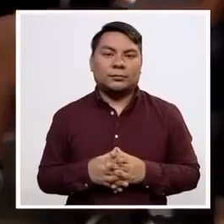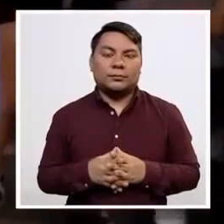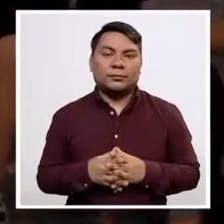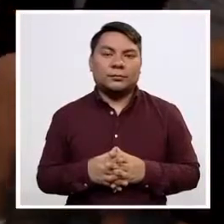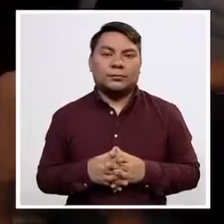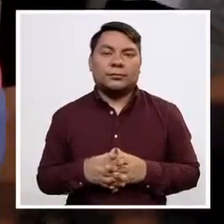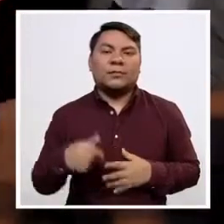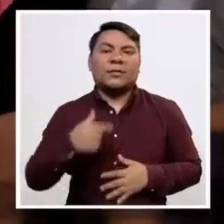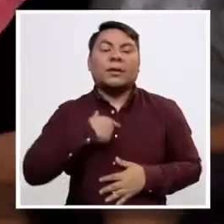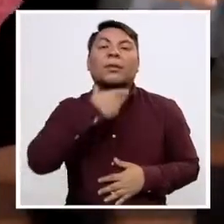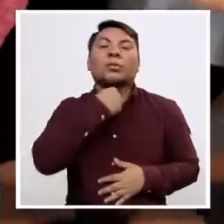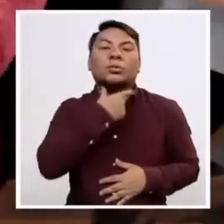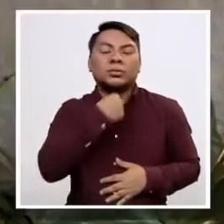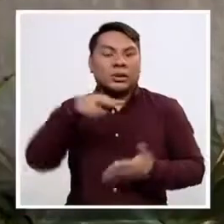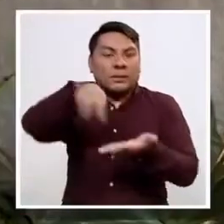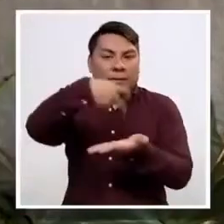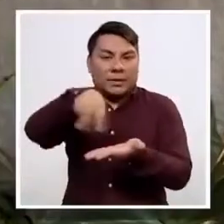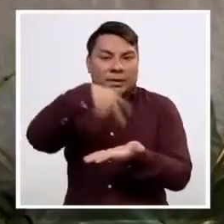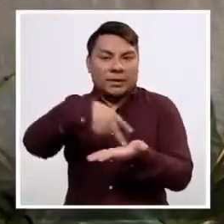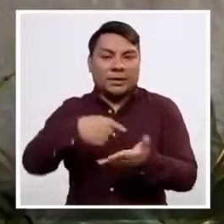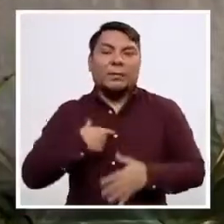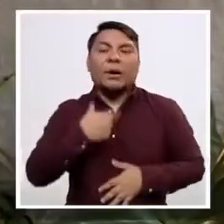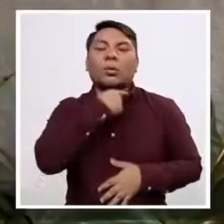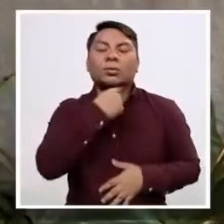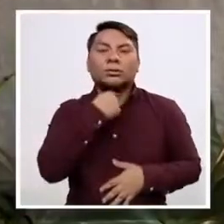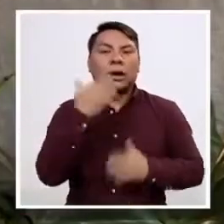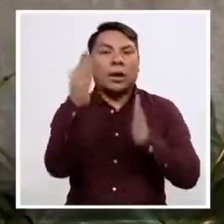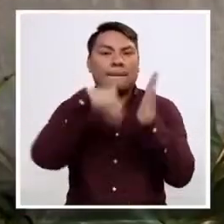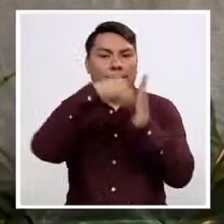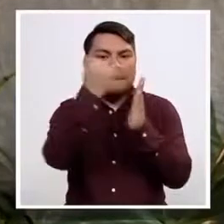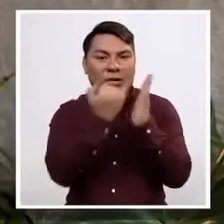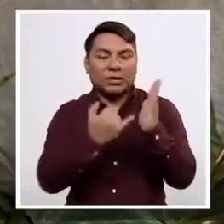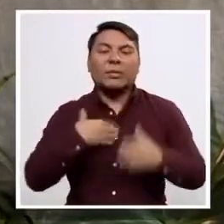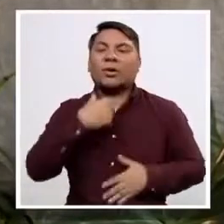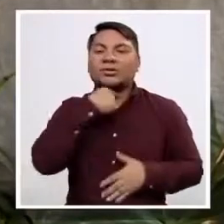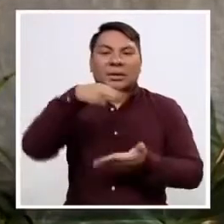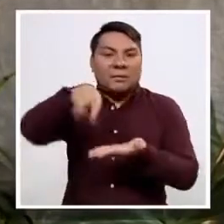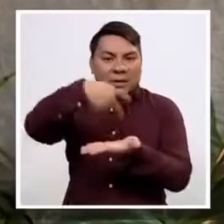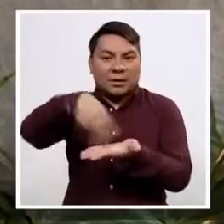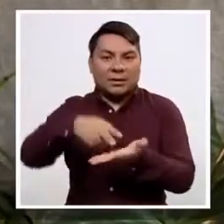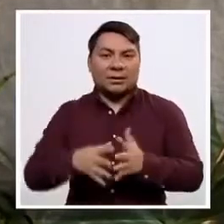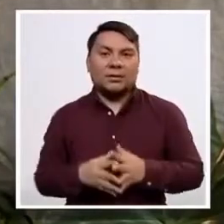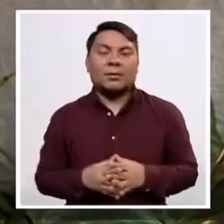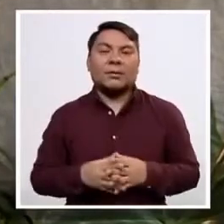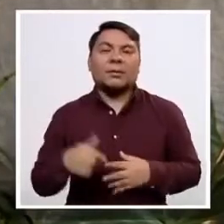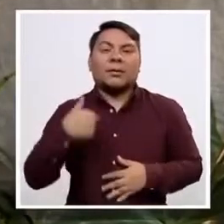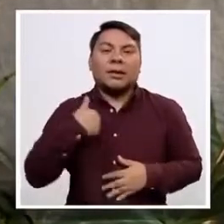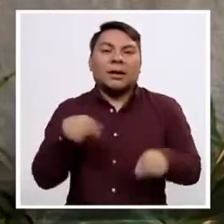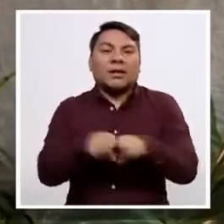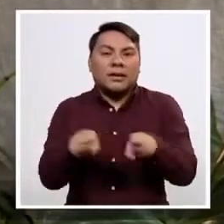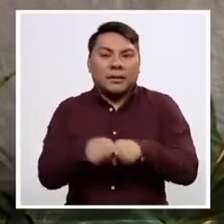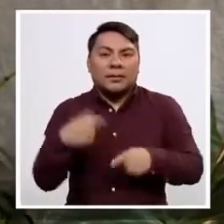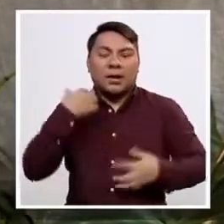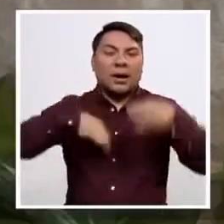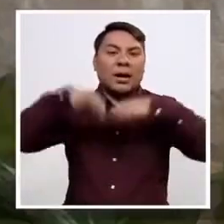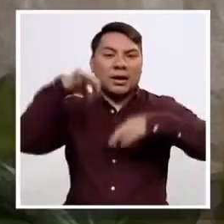Me gusta bailar. Me gusta pintura. Me gusta bailar. También hay ágeas,